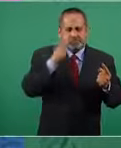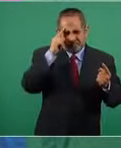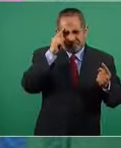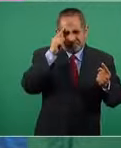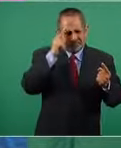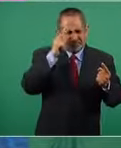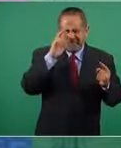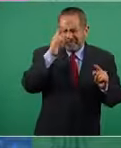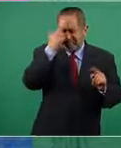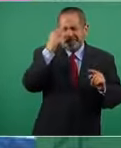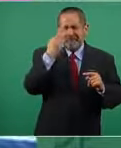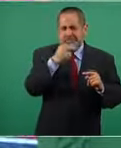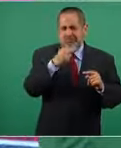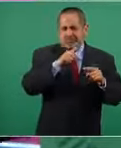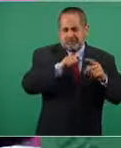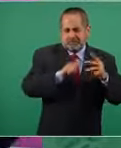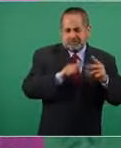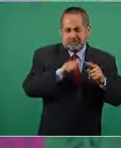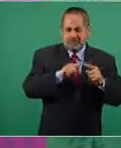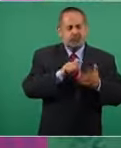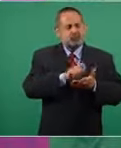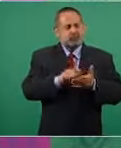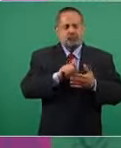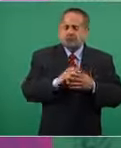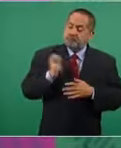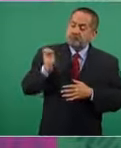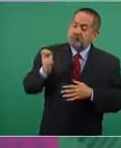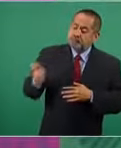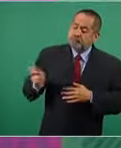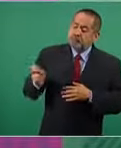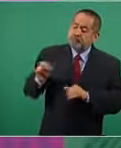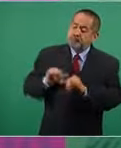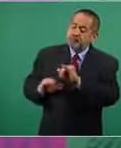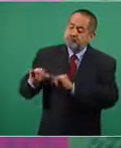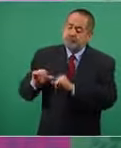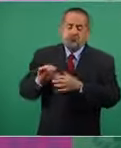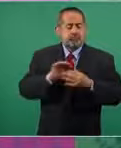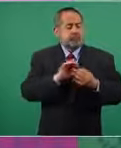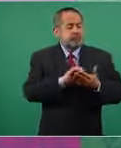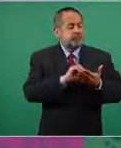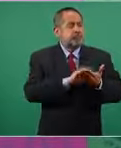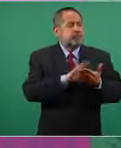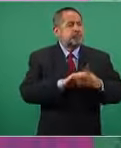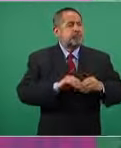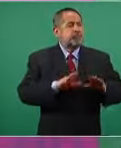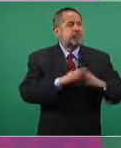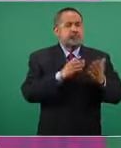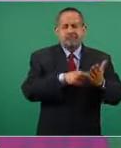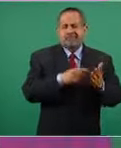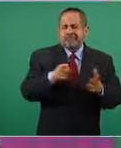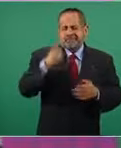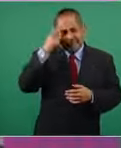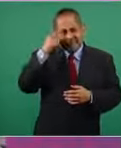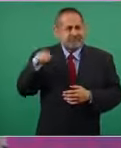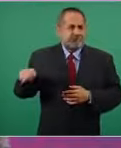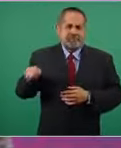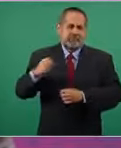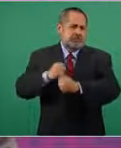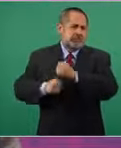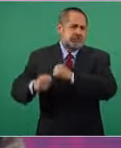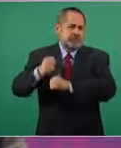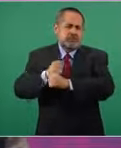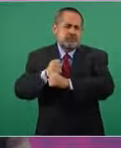Gogolali, hace mención a ese laboratorio, que tiene muchísimo tiempo